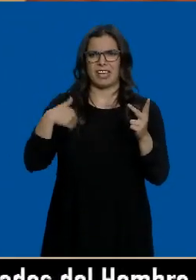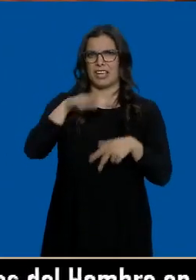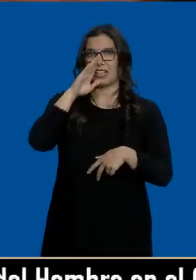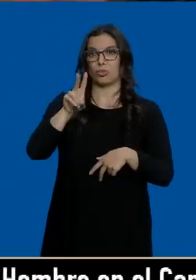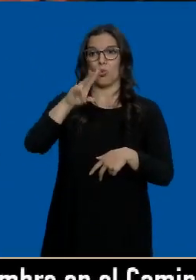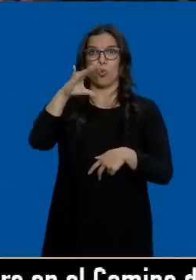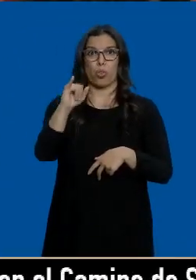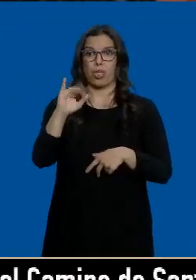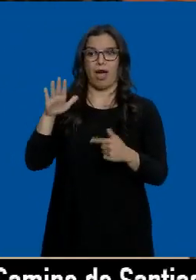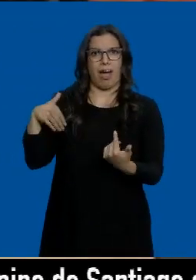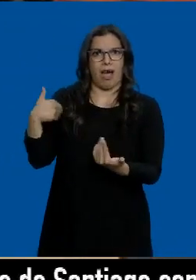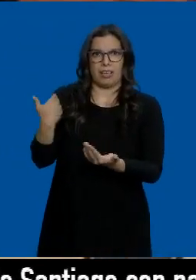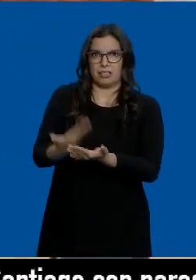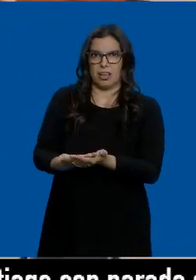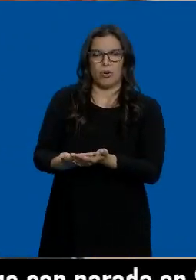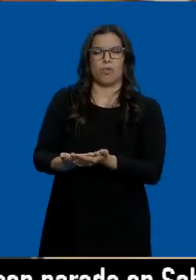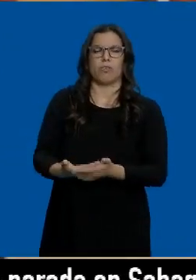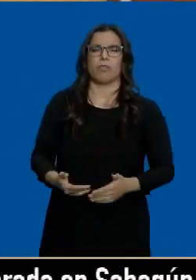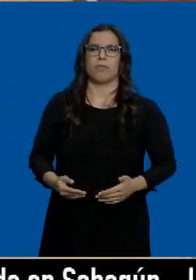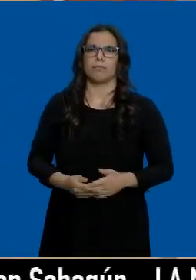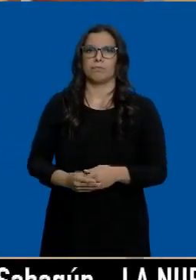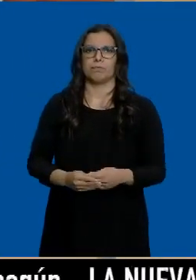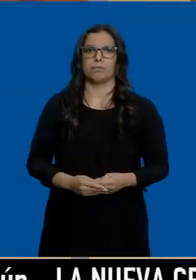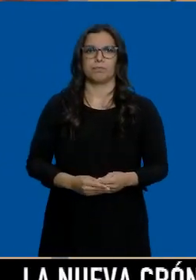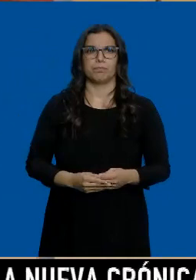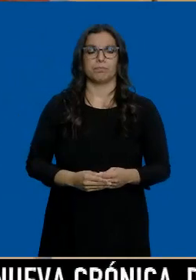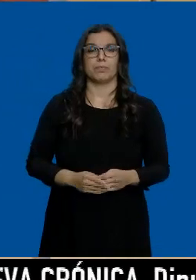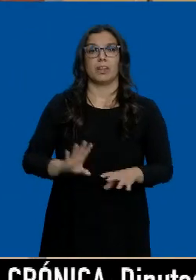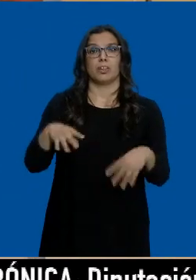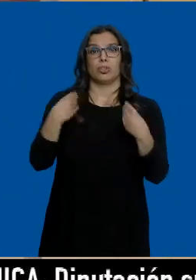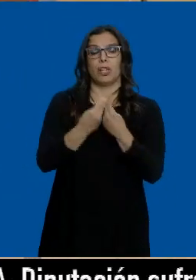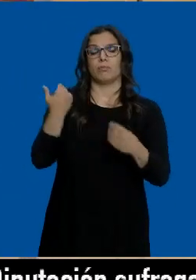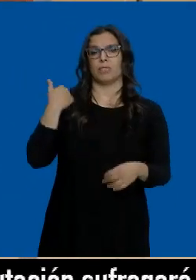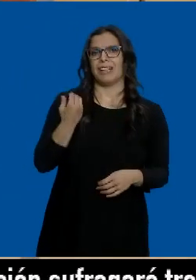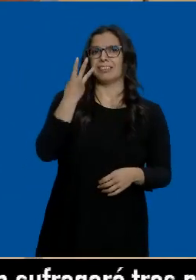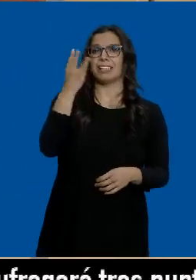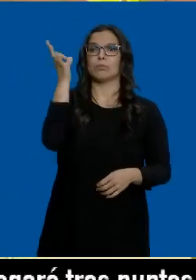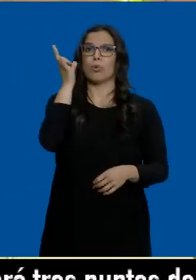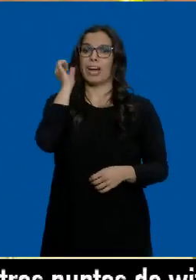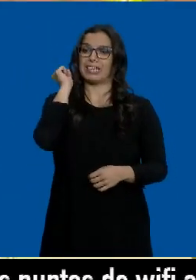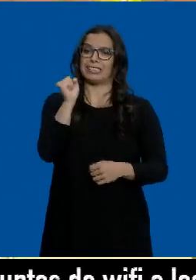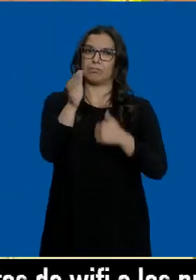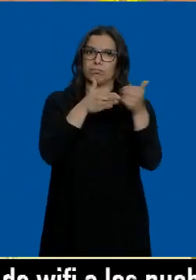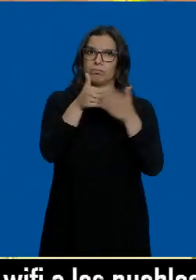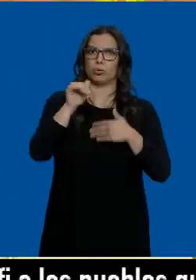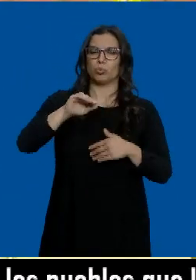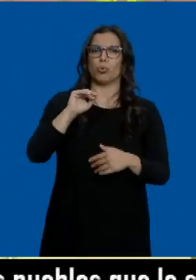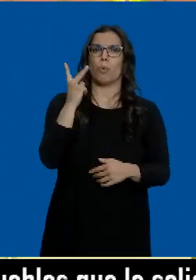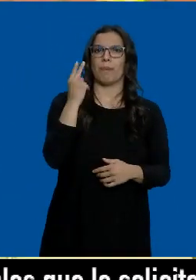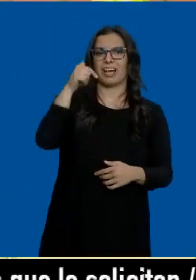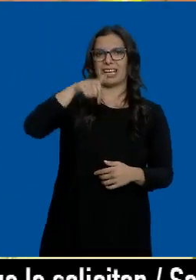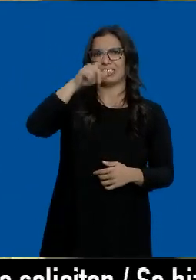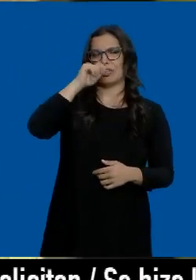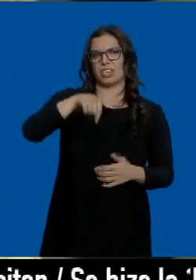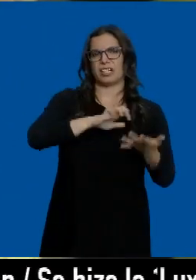y permanecía en la UCI desde el mismo día que sufrió la agresión. Ya son tres las mujeres asesinadas por sus parejas este